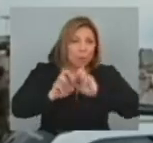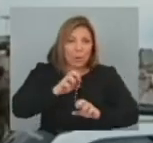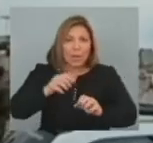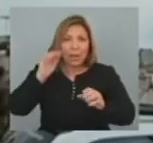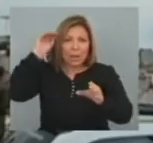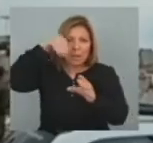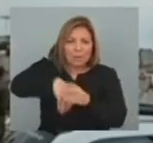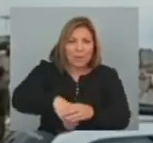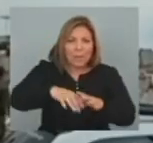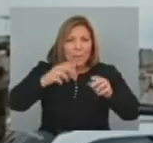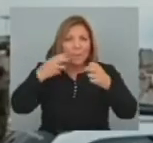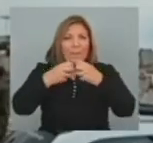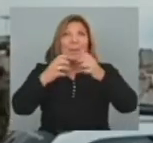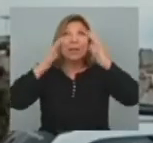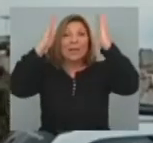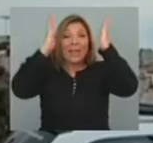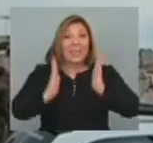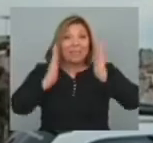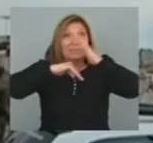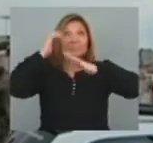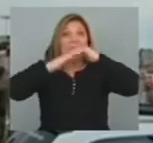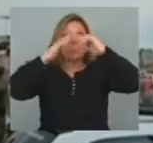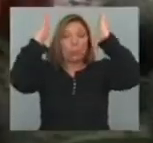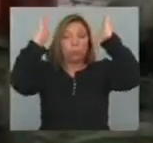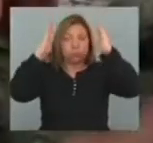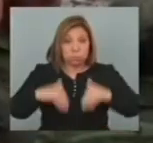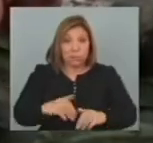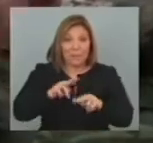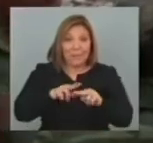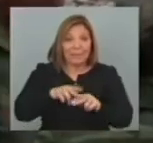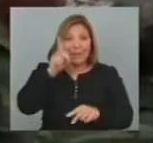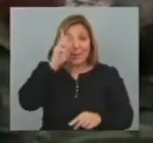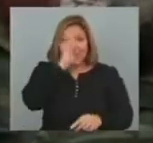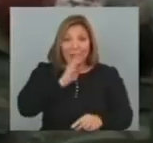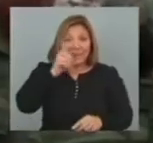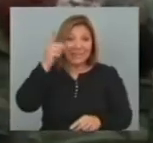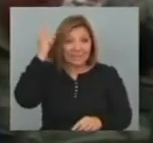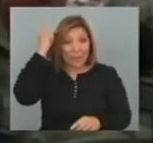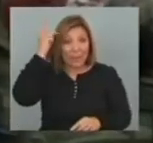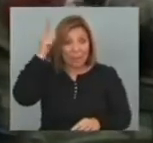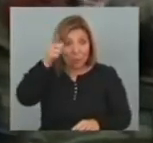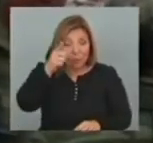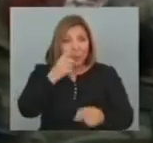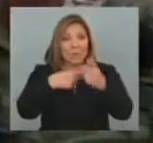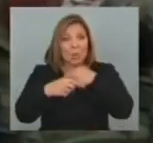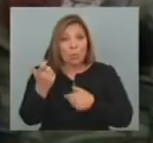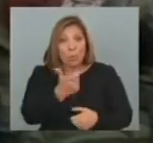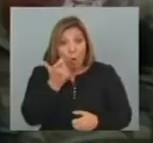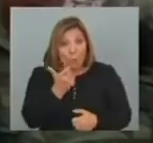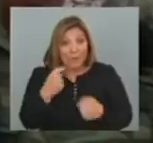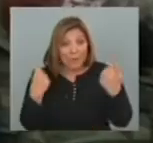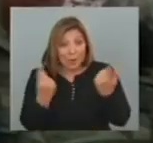Atrapadas En los escombros De un edificio En construcción Que se derrumbó El martes En la ciudad brasileña De San Pablo Los bomberos Del estado